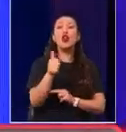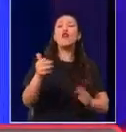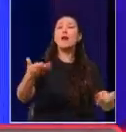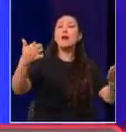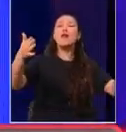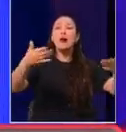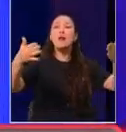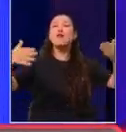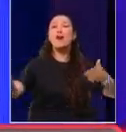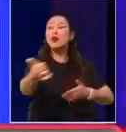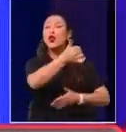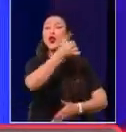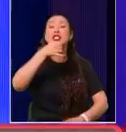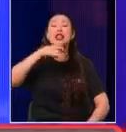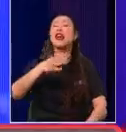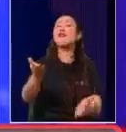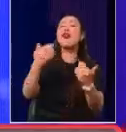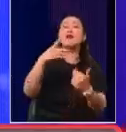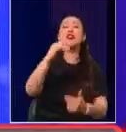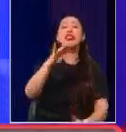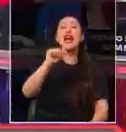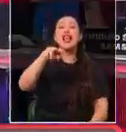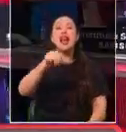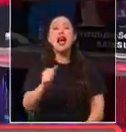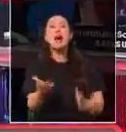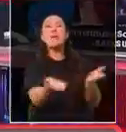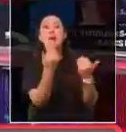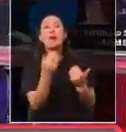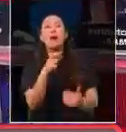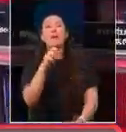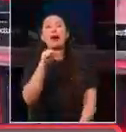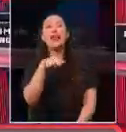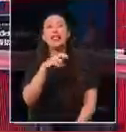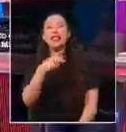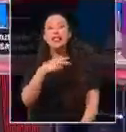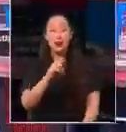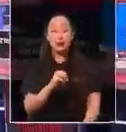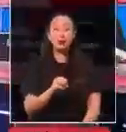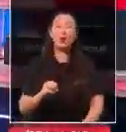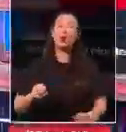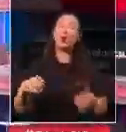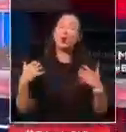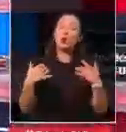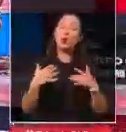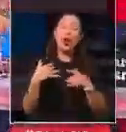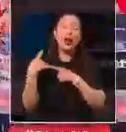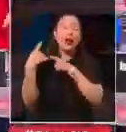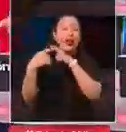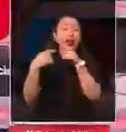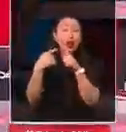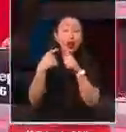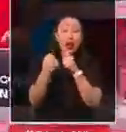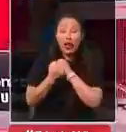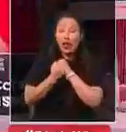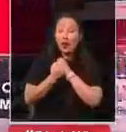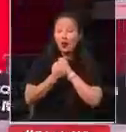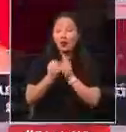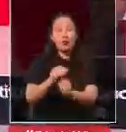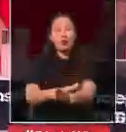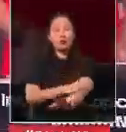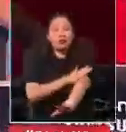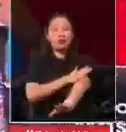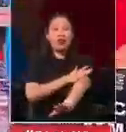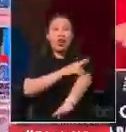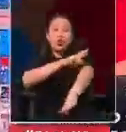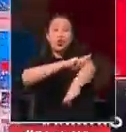Vamos, Diana. Vamos, Panchito Saavedra. Impresionante esta historia. El amor nos conmueve. El sur